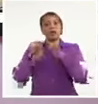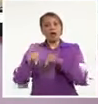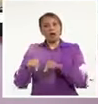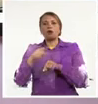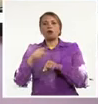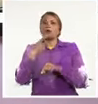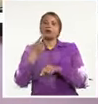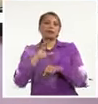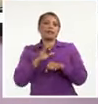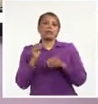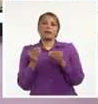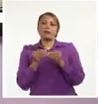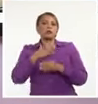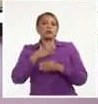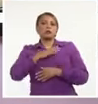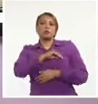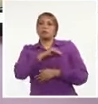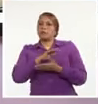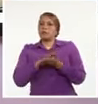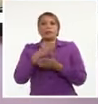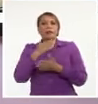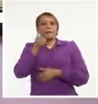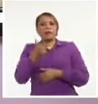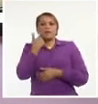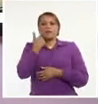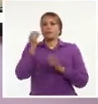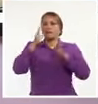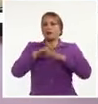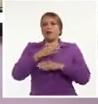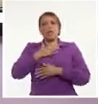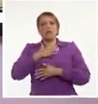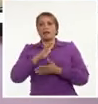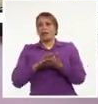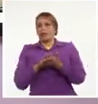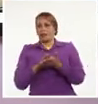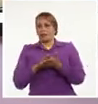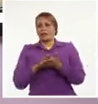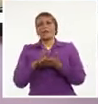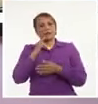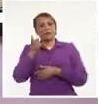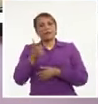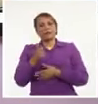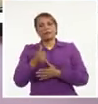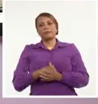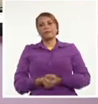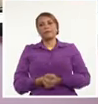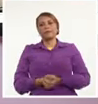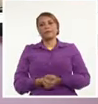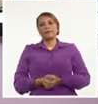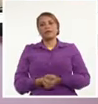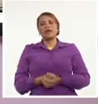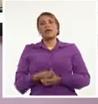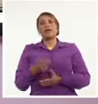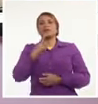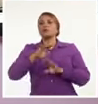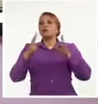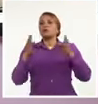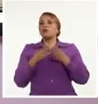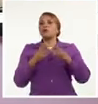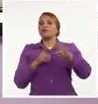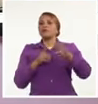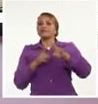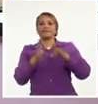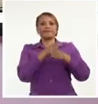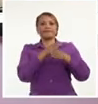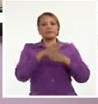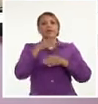asintomáticos, precisó. Las autoridades del sector, tanto de La Habana como del hospital, al equipo de Cuba Debate, afirmaron que desde el primer